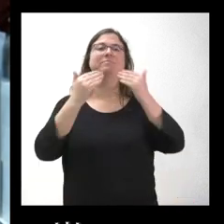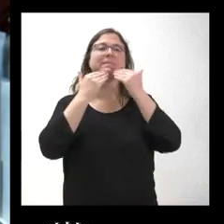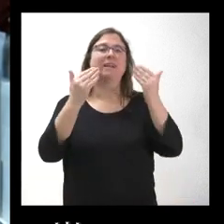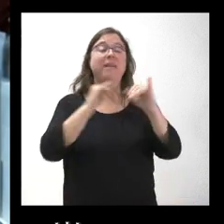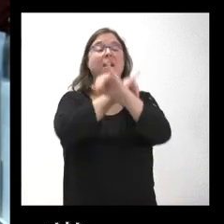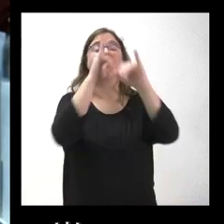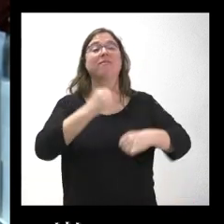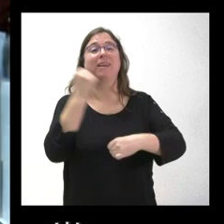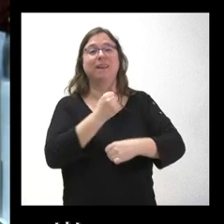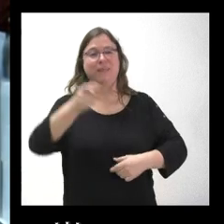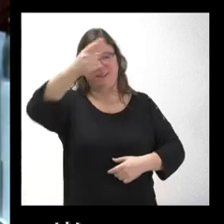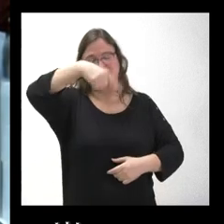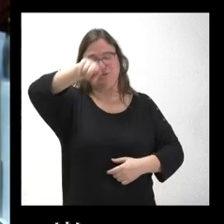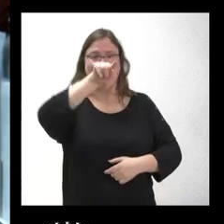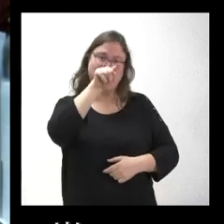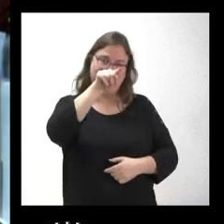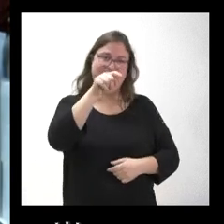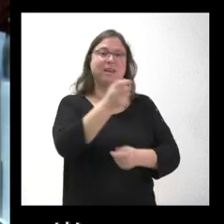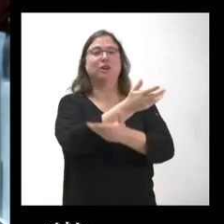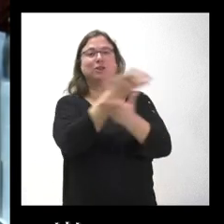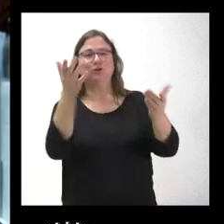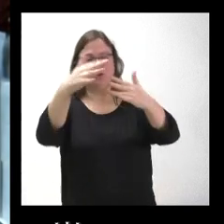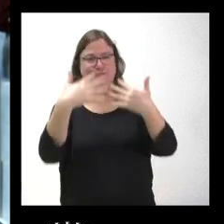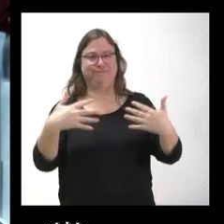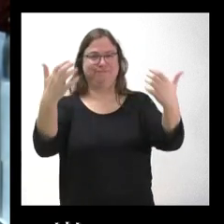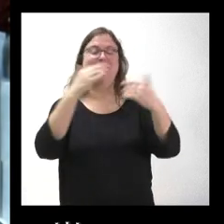Navidad a usted y a todos los de la sala.